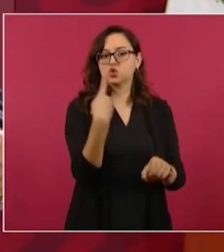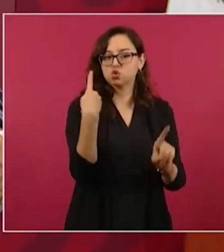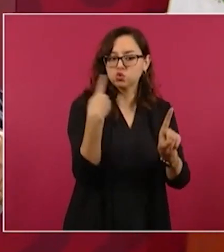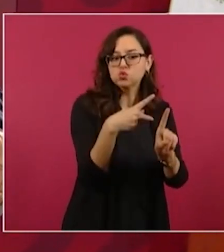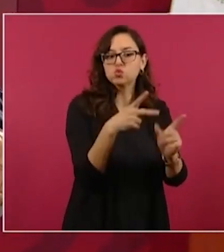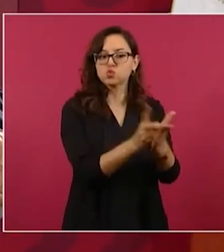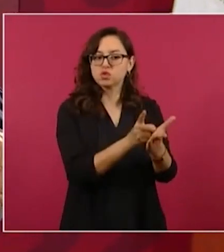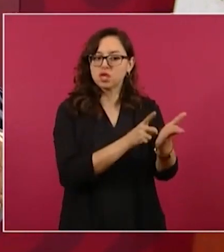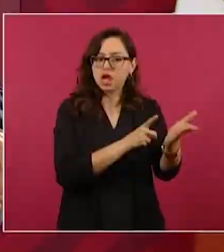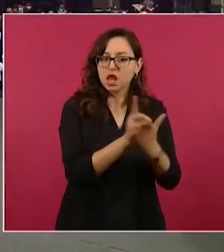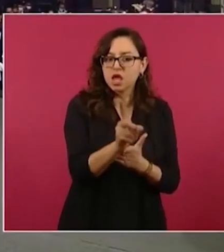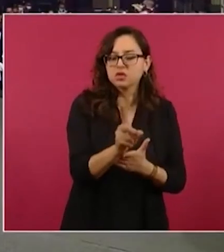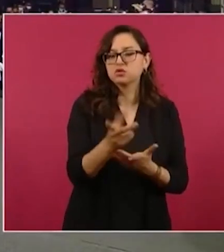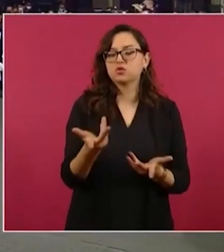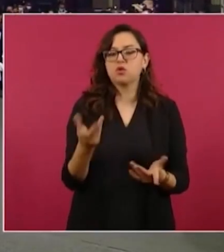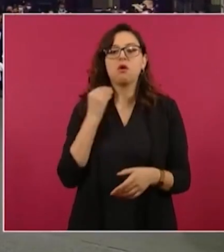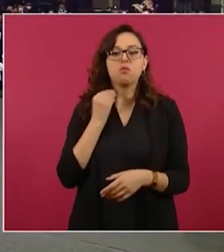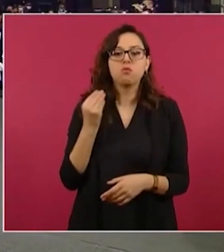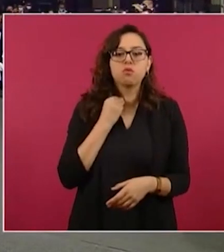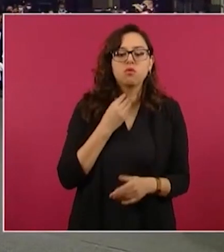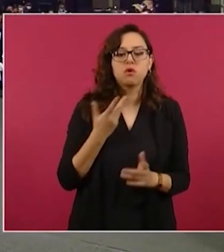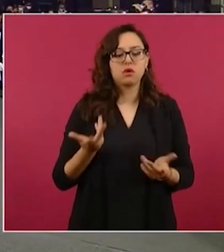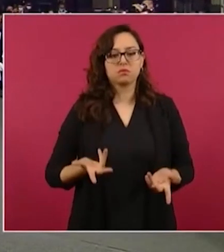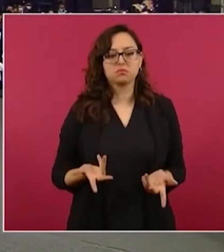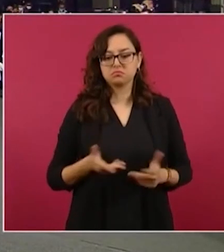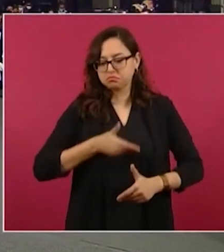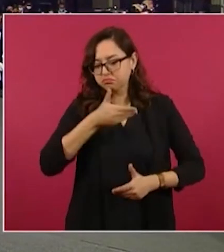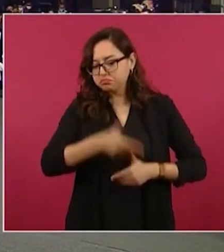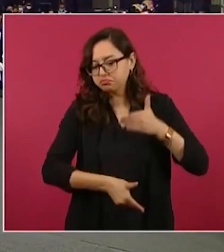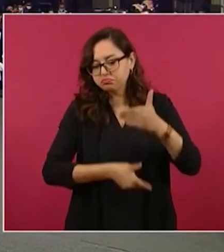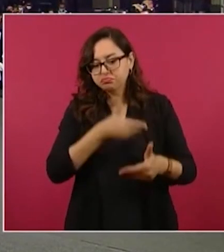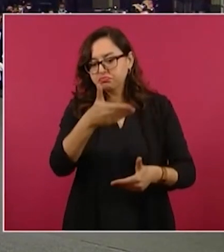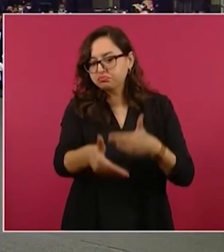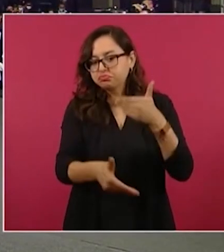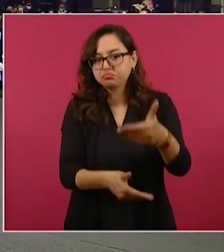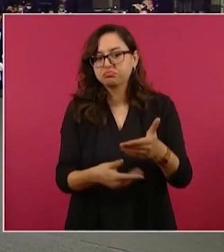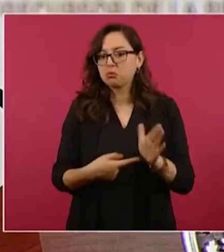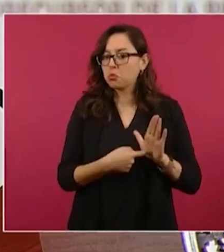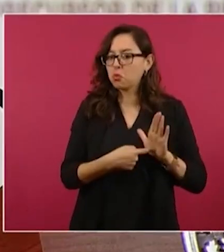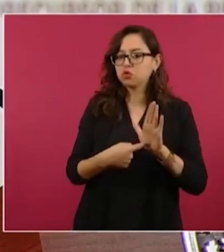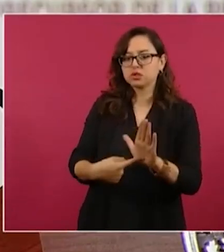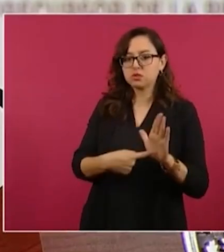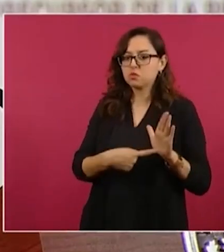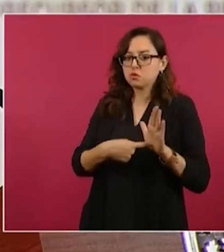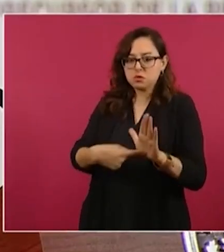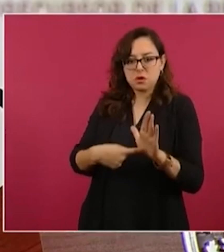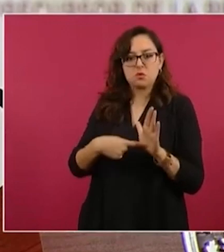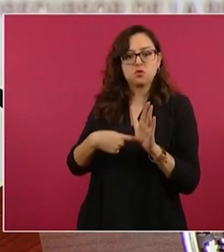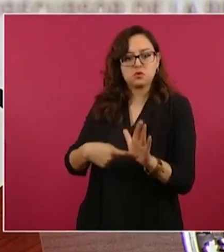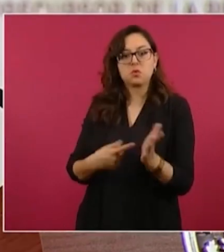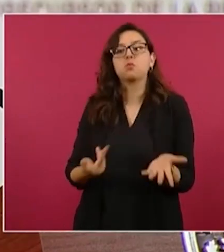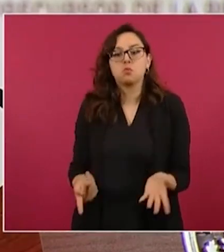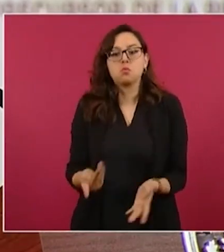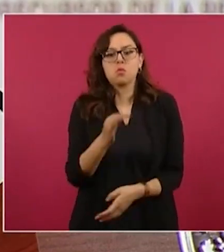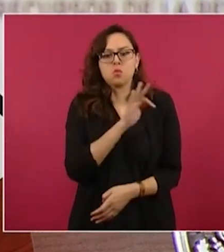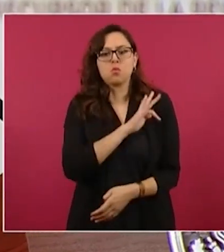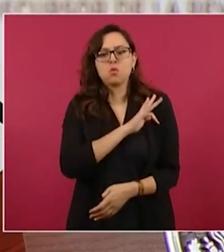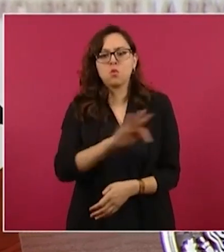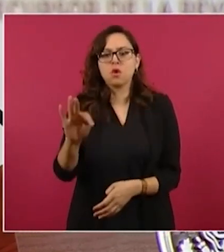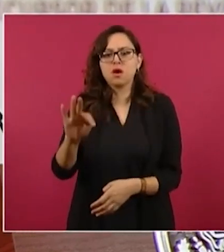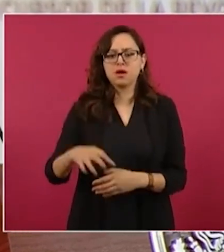y quienes